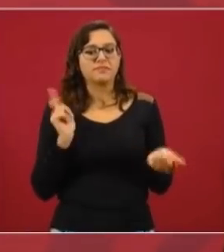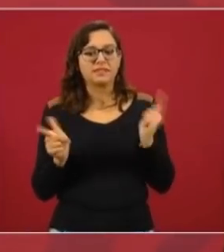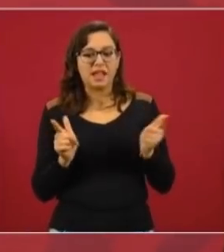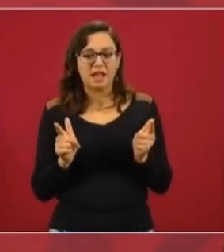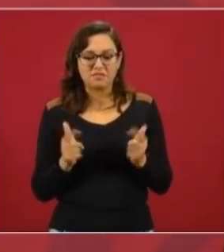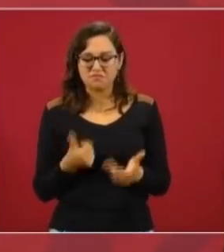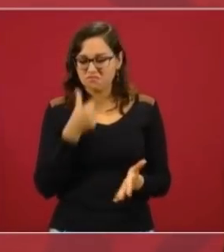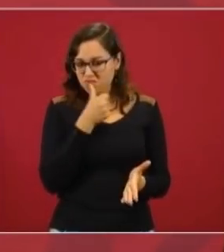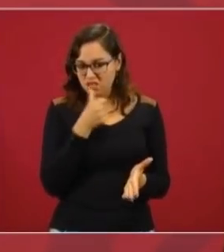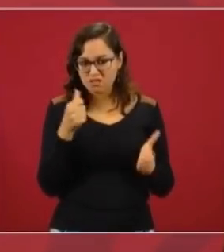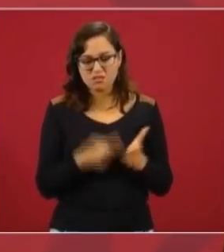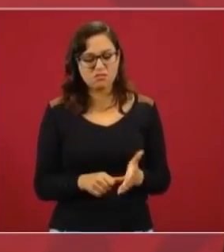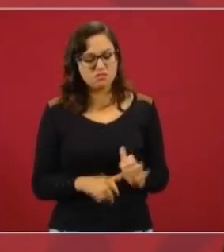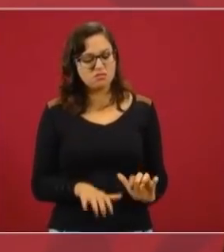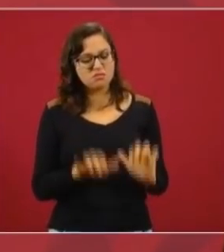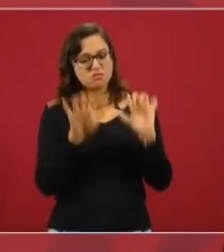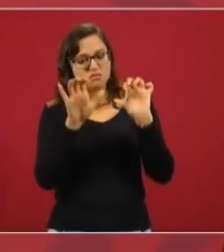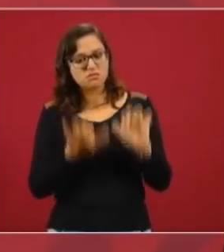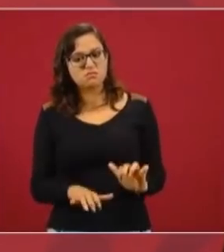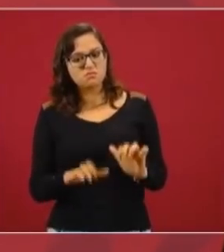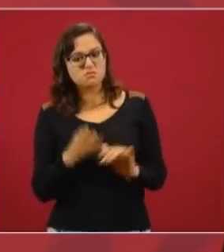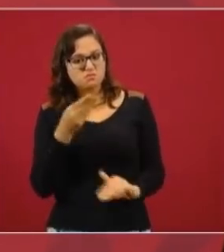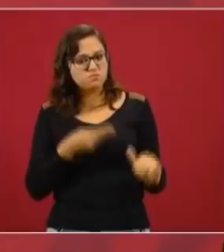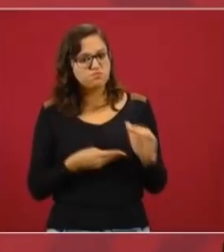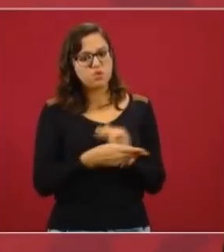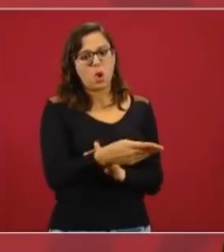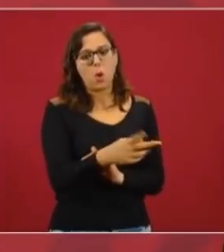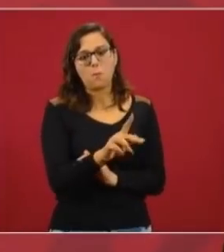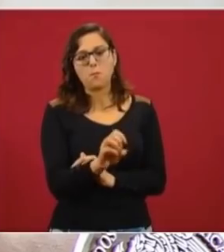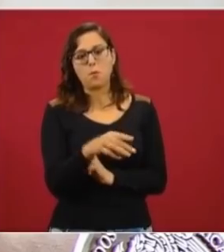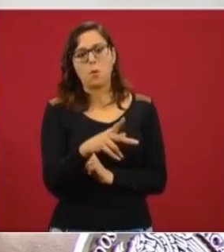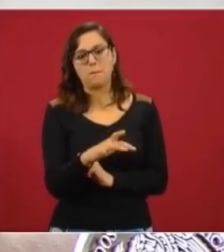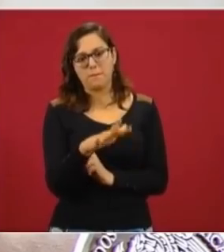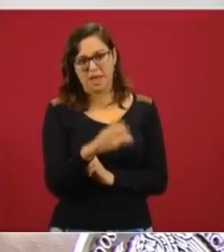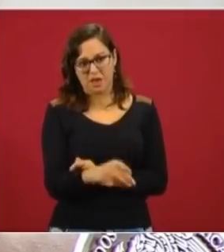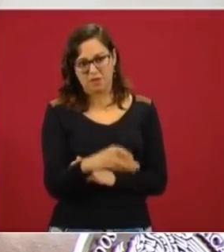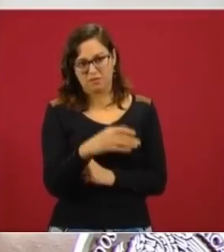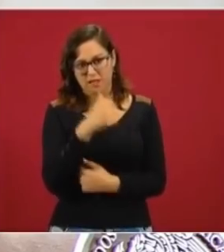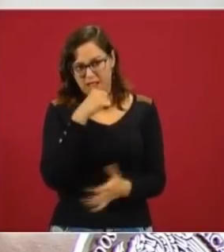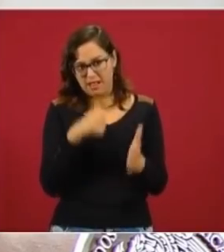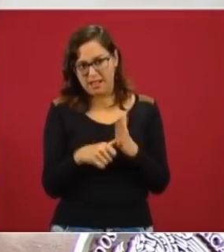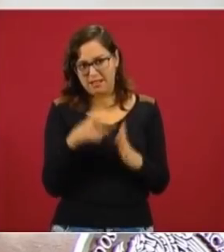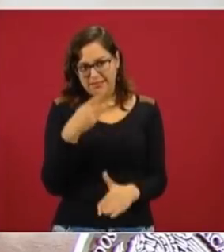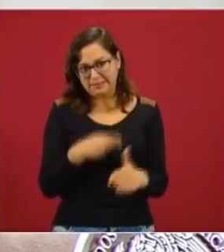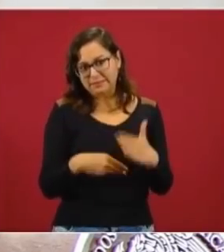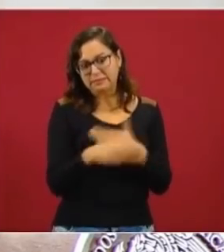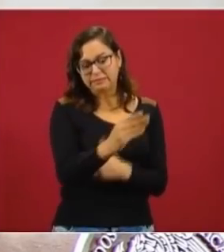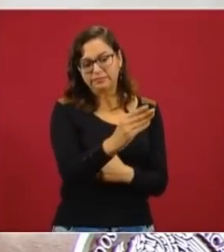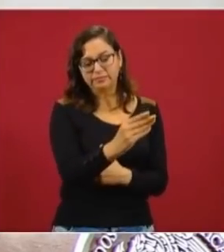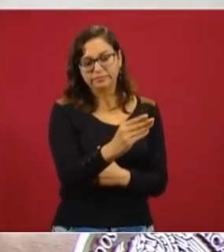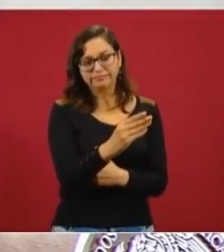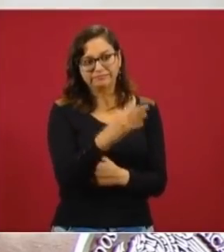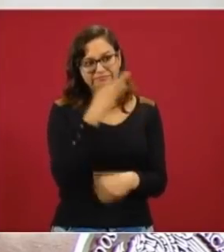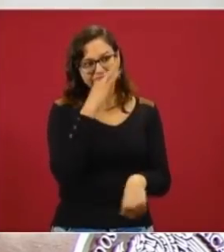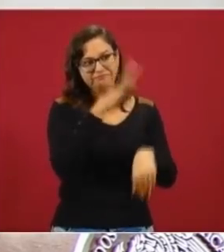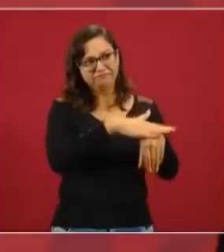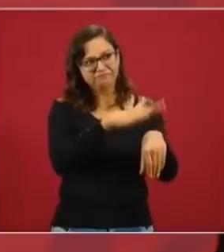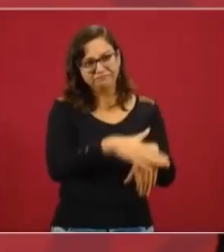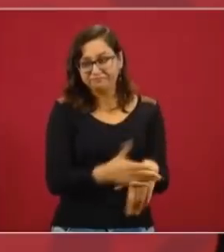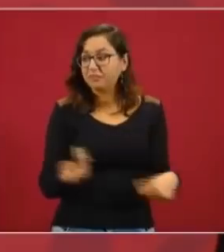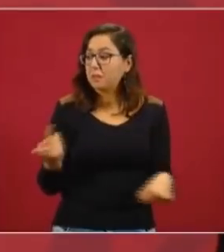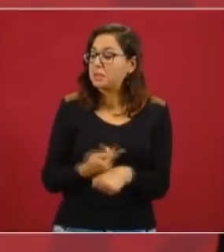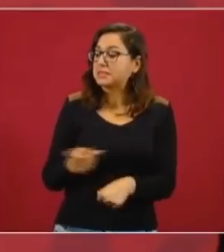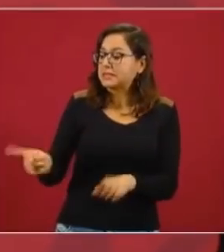manda al secretario de Estado, el señor Pompeo, una carta acusando de que